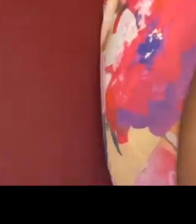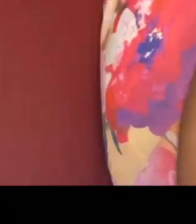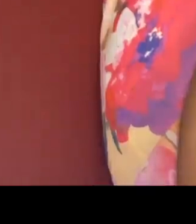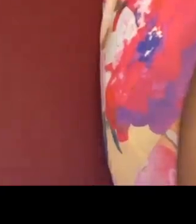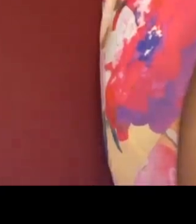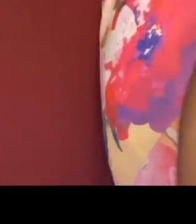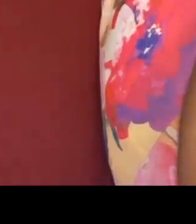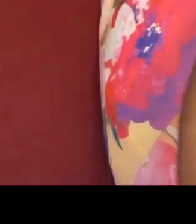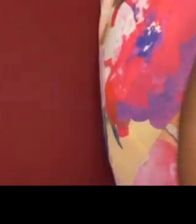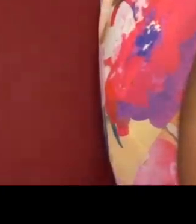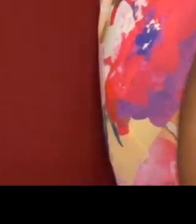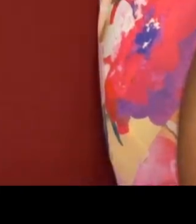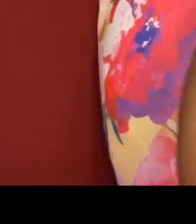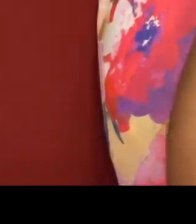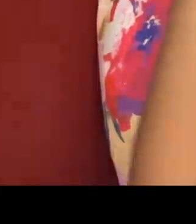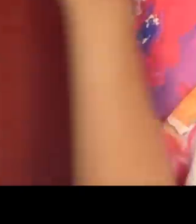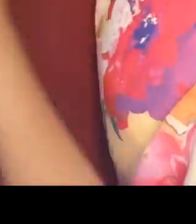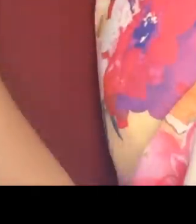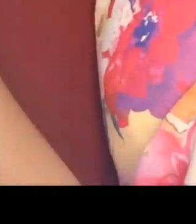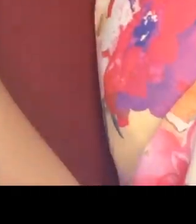Thank